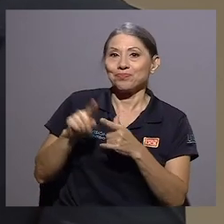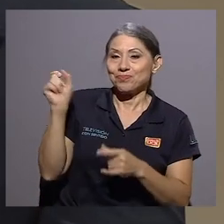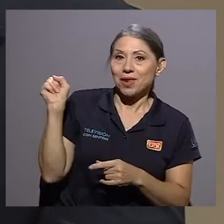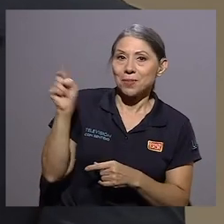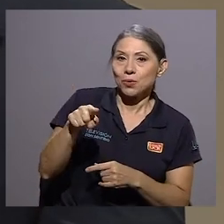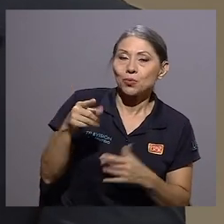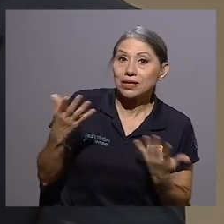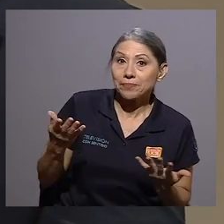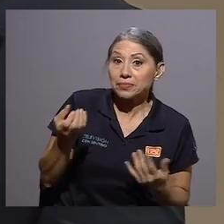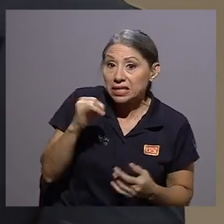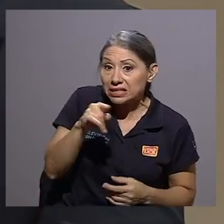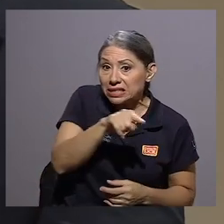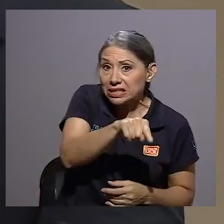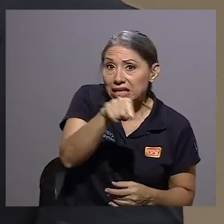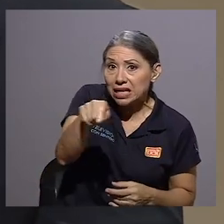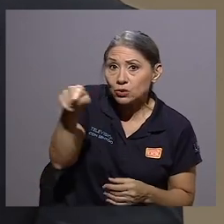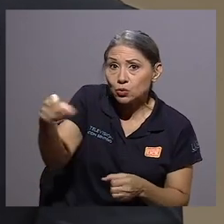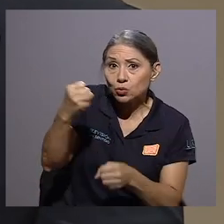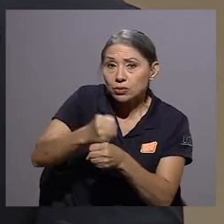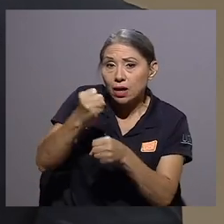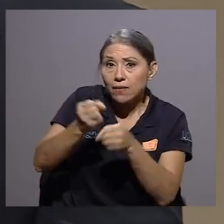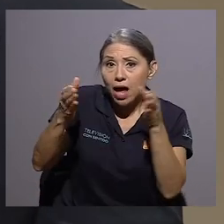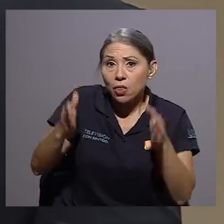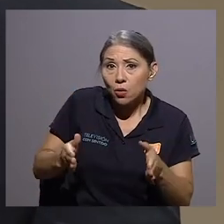trabajadores